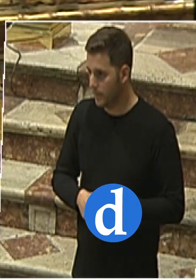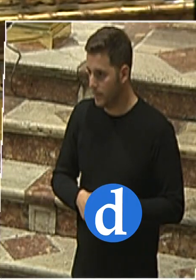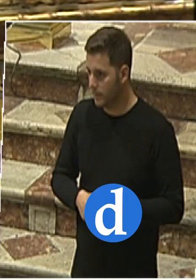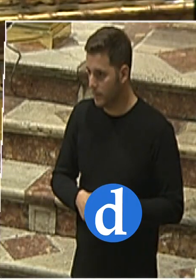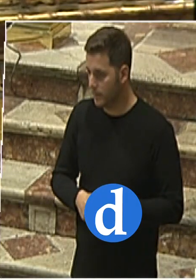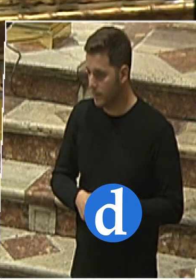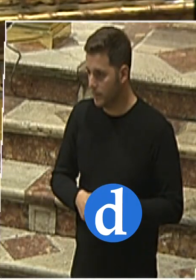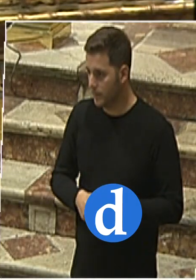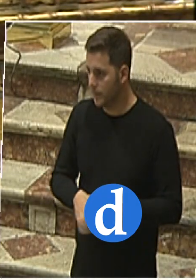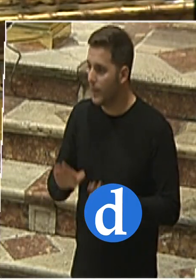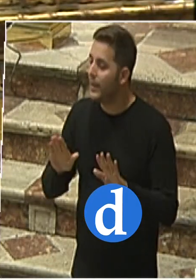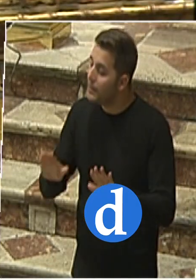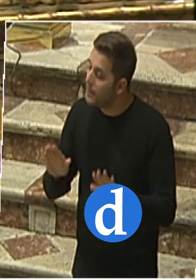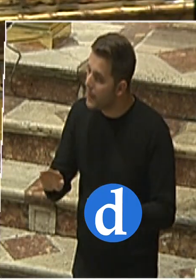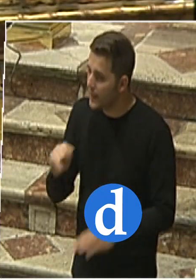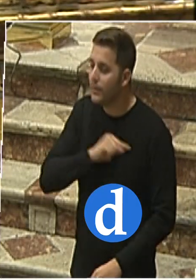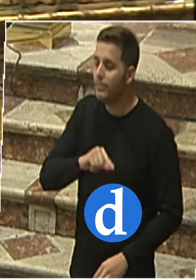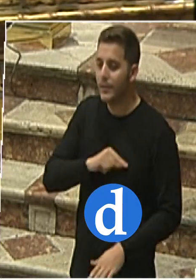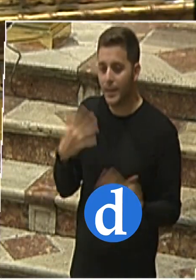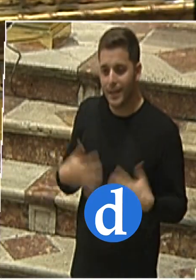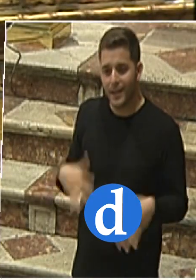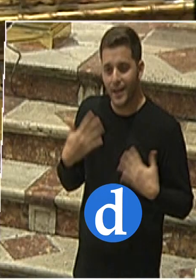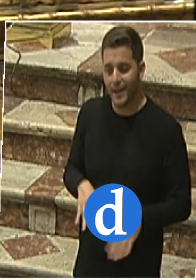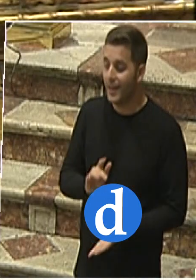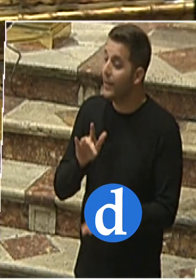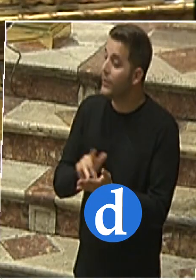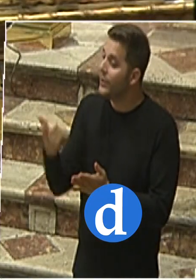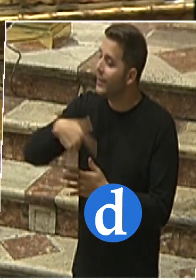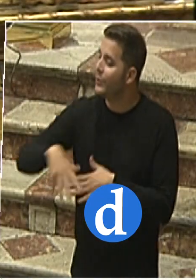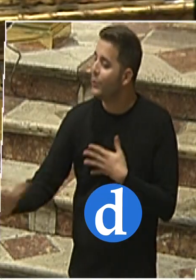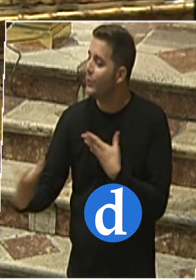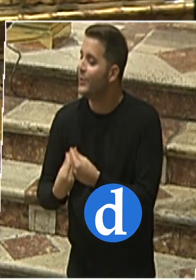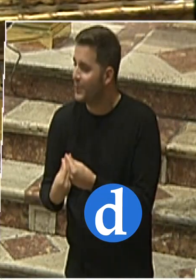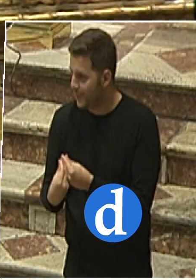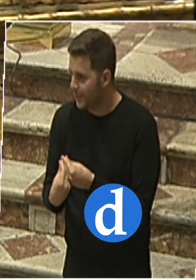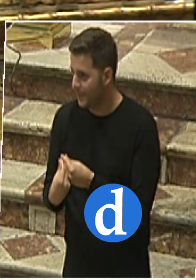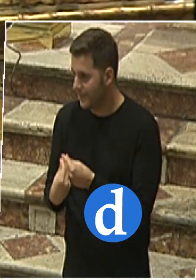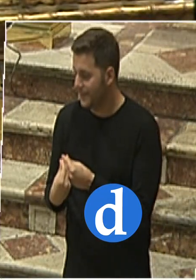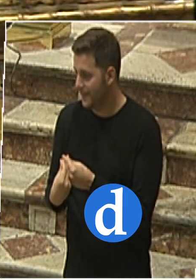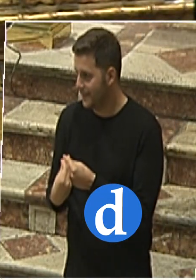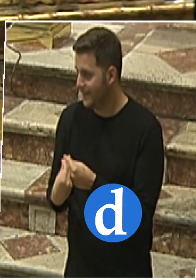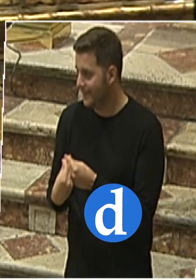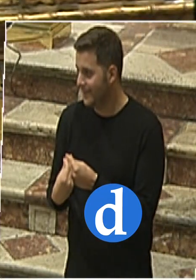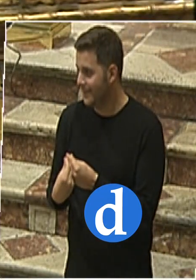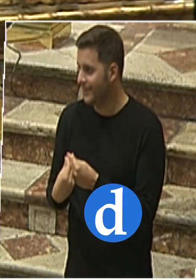Pero, ¿y la alegría de poder contar con vosotros? Y poder